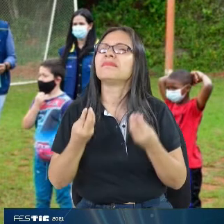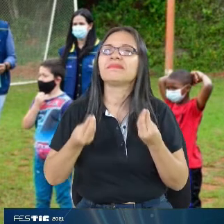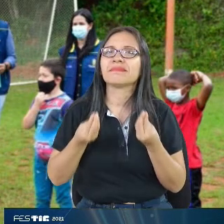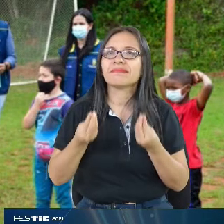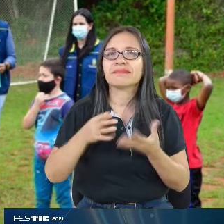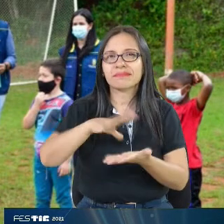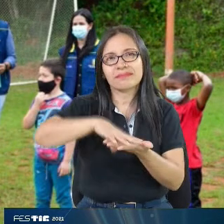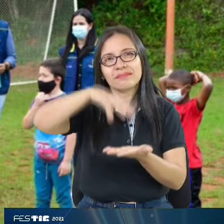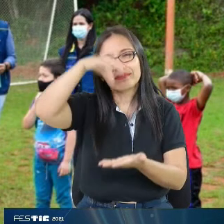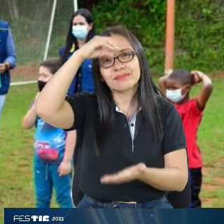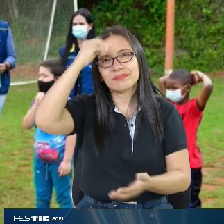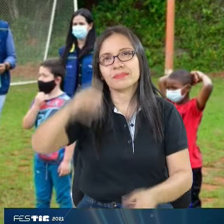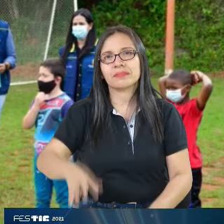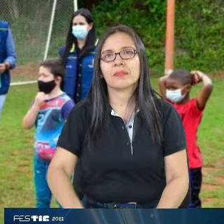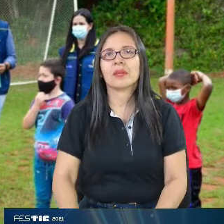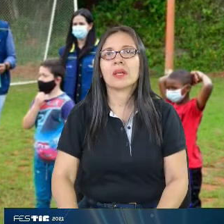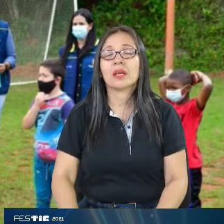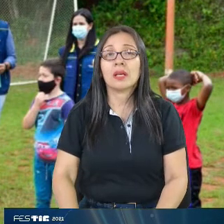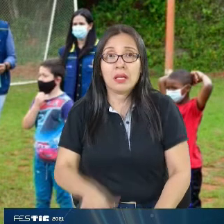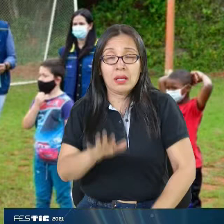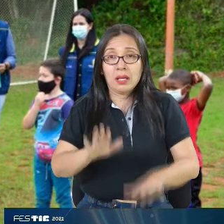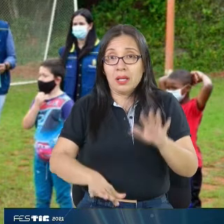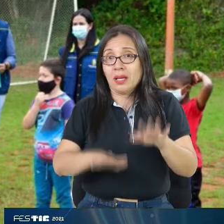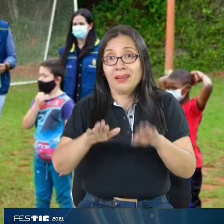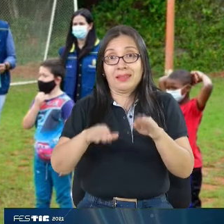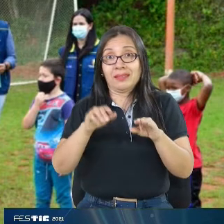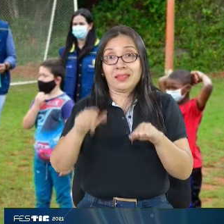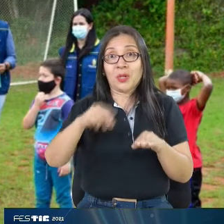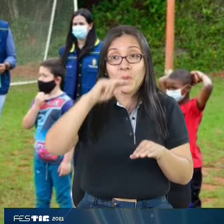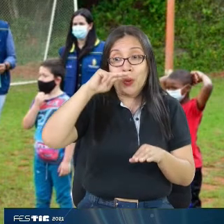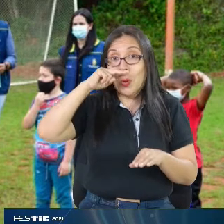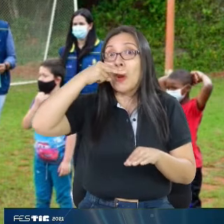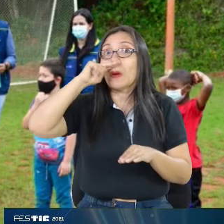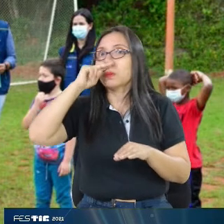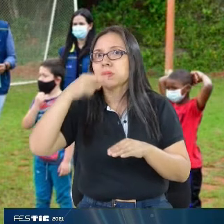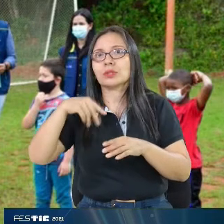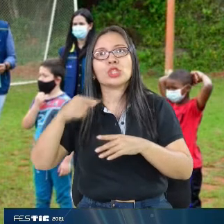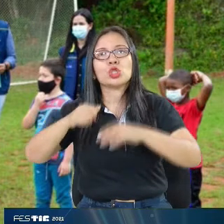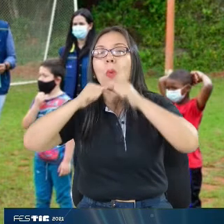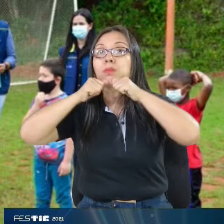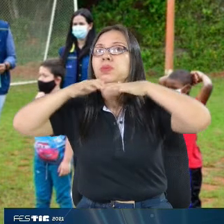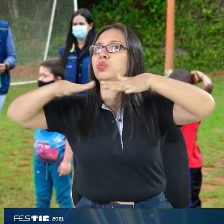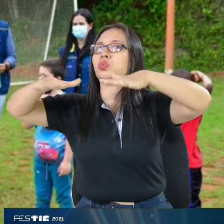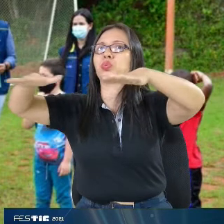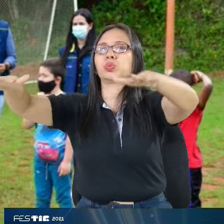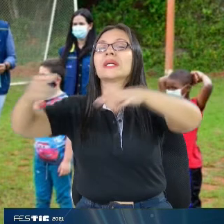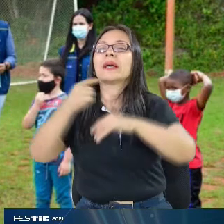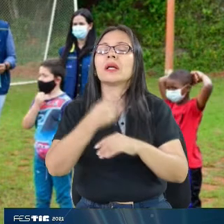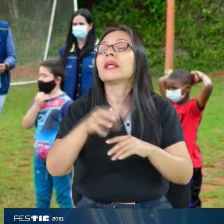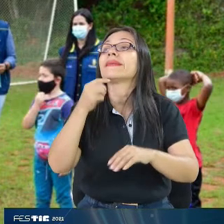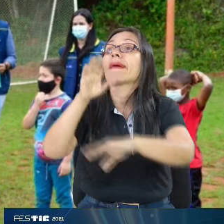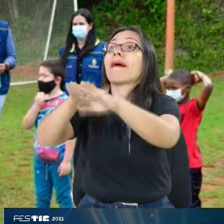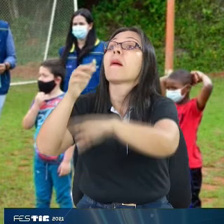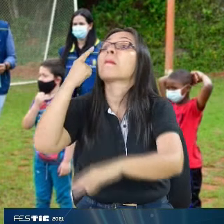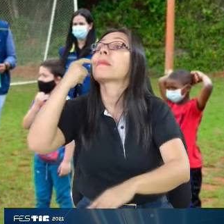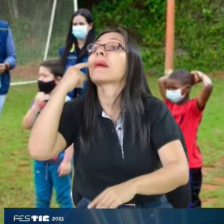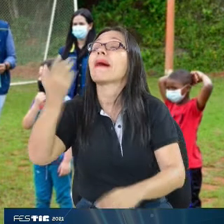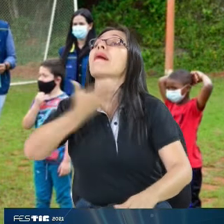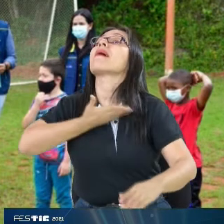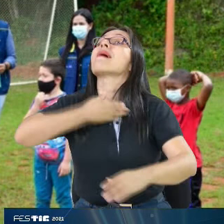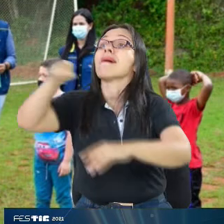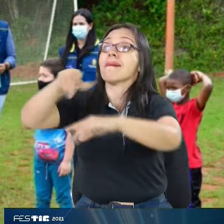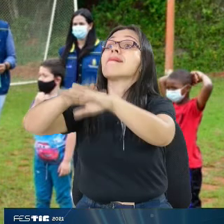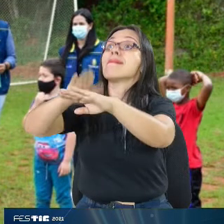aprendan. Muchas veces los niños son unos grandes replicadores. Muchas veces el niño es el que le dice al papá, papá, está pasando esto.